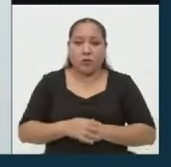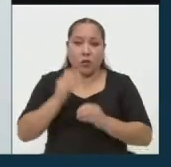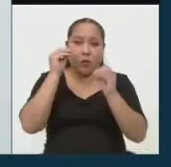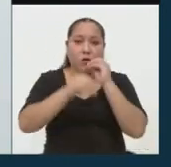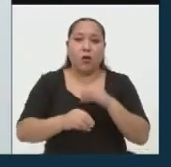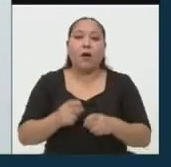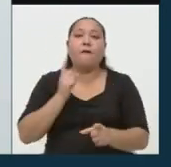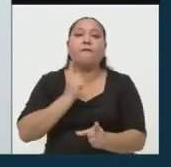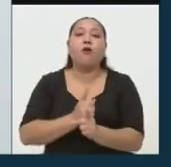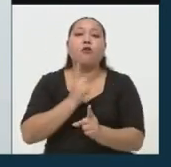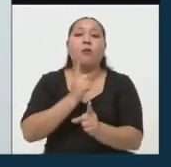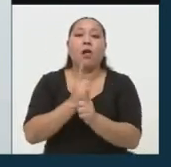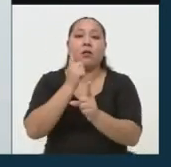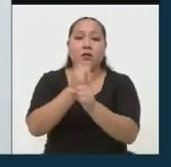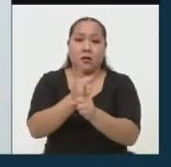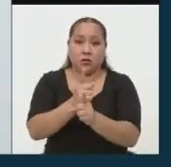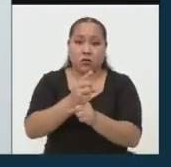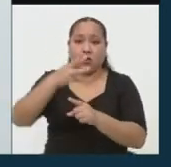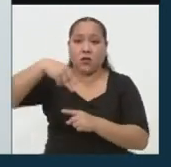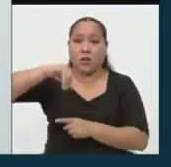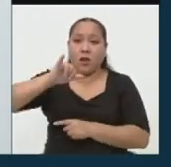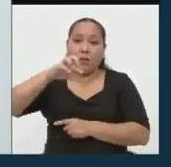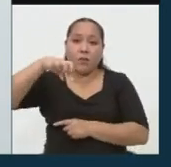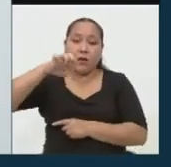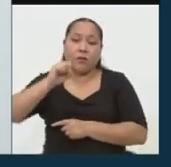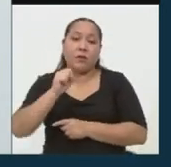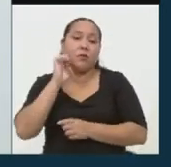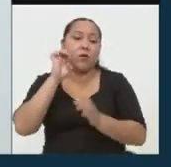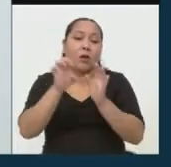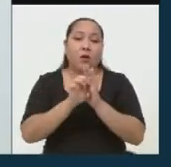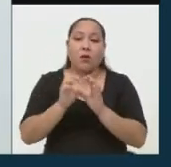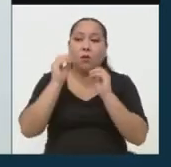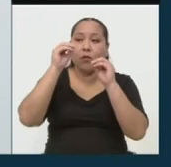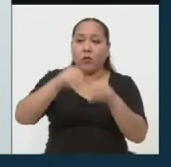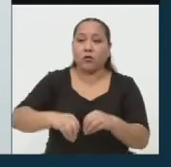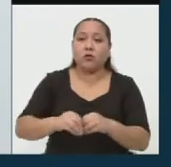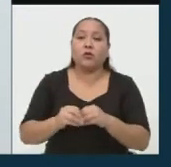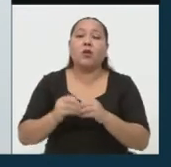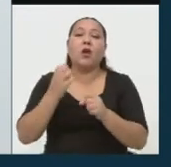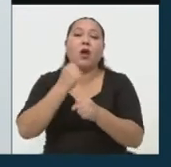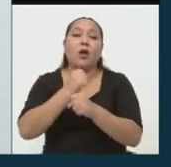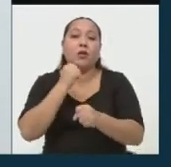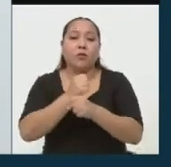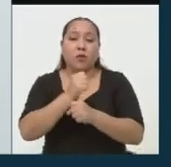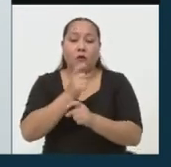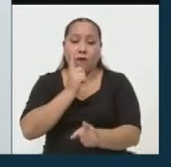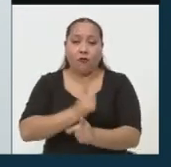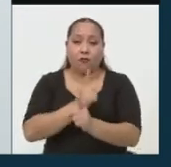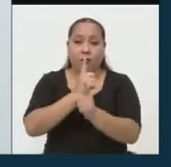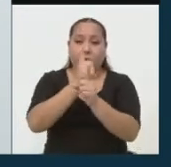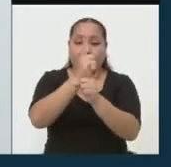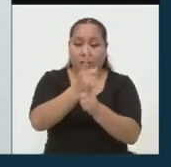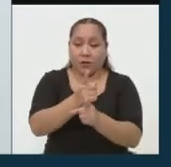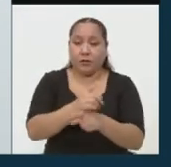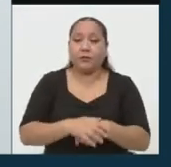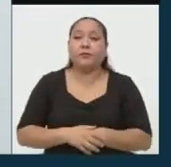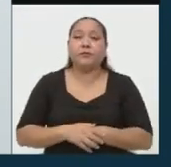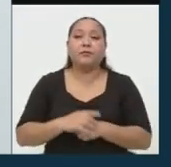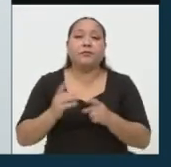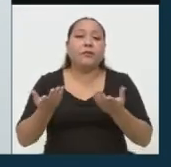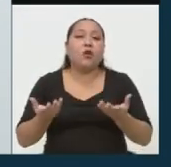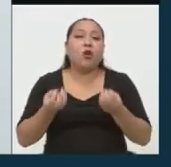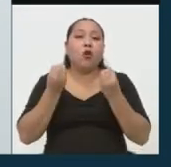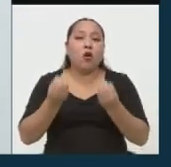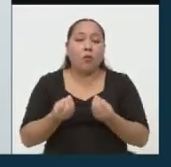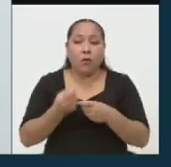formalización de las MIPES, por ejemplo, la generación de empleo formal a través